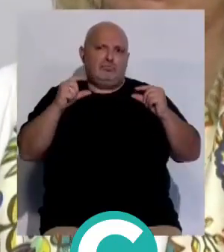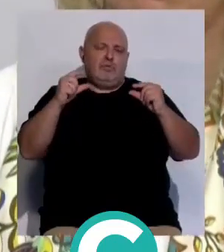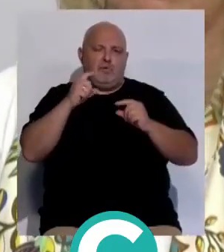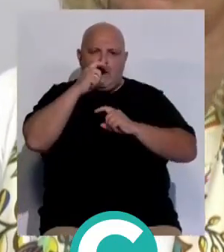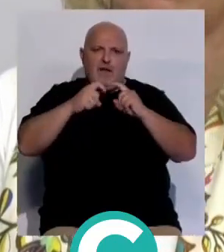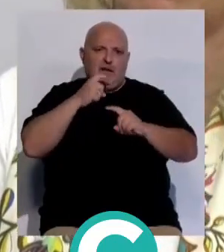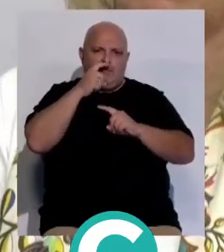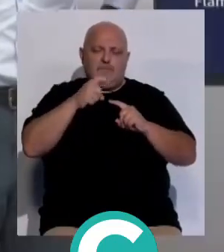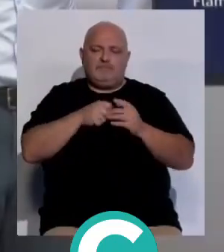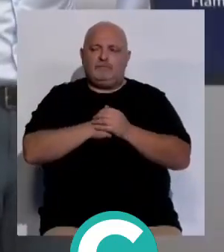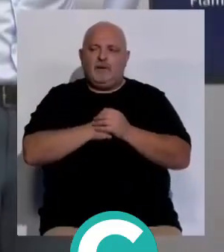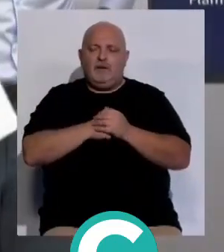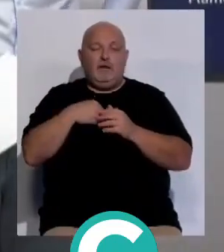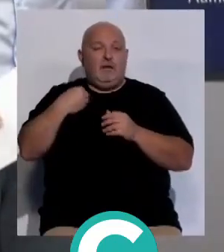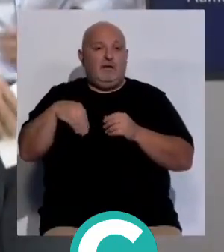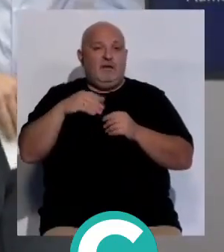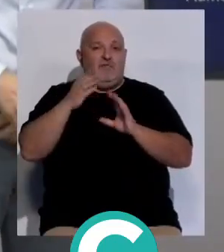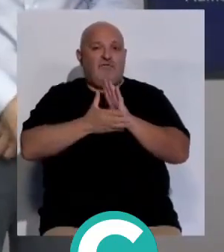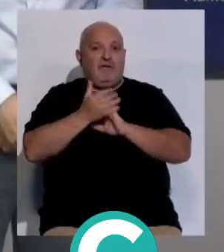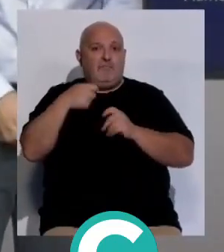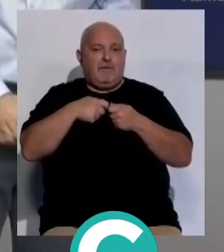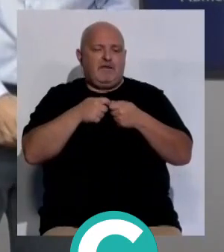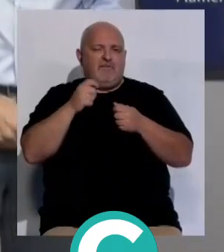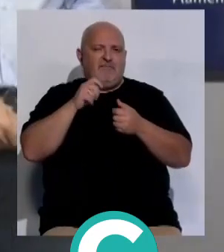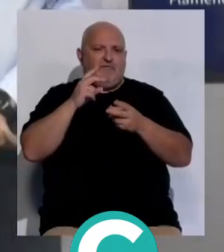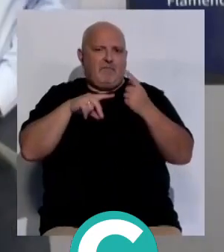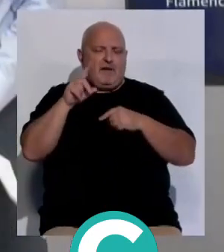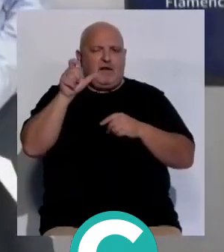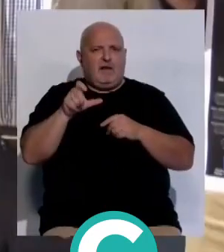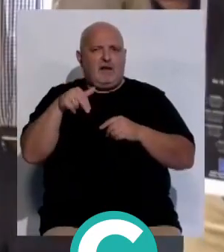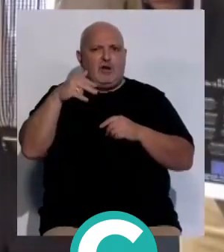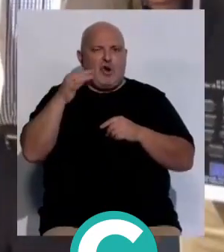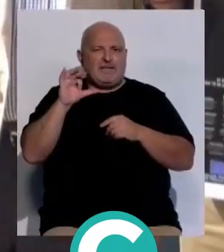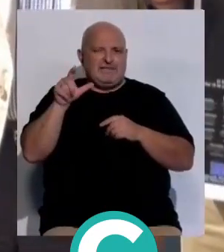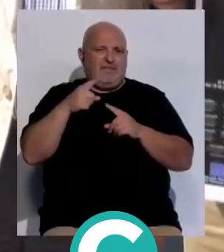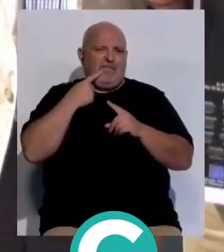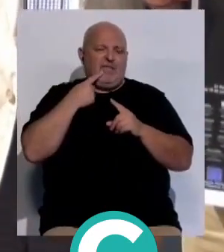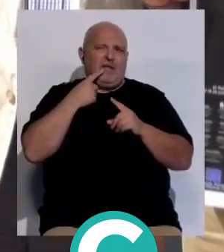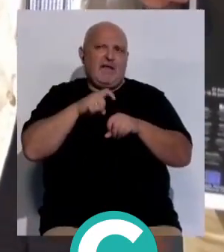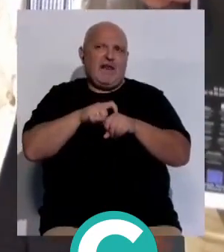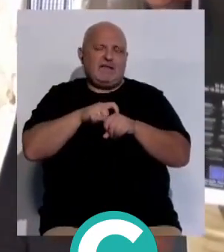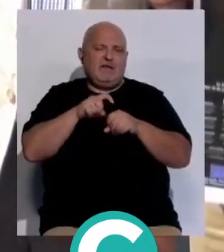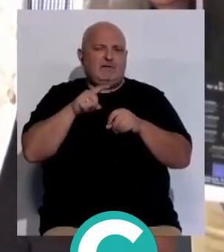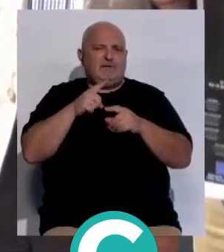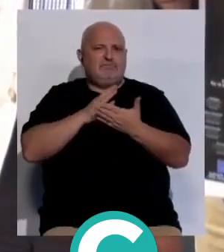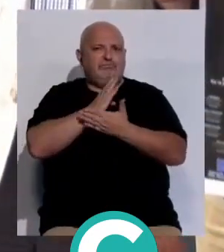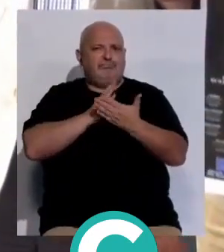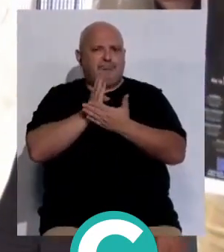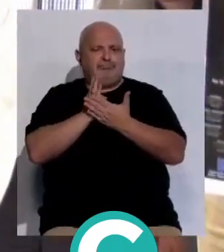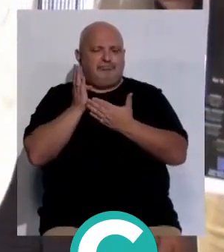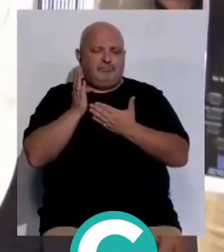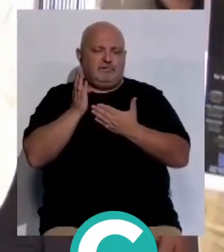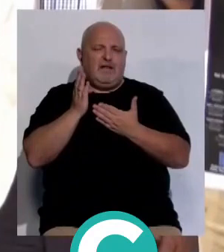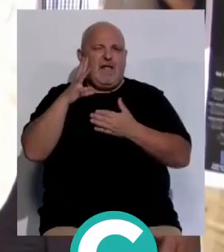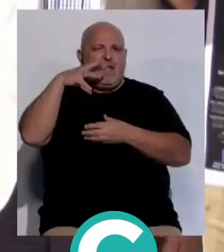año tras año. El presidente de la Federación Provincial de Peñas, Nicolás Sosa, ha subrayado el carácter transversal que tiene este año el